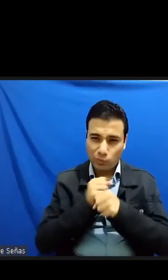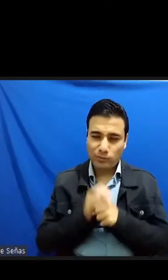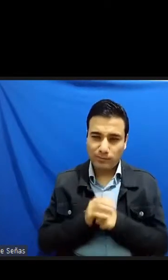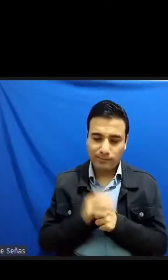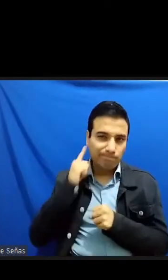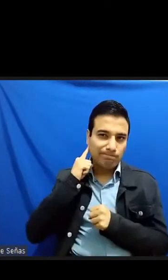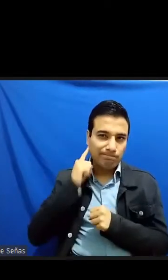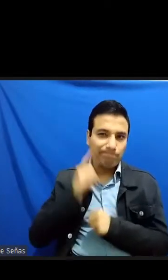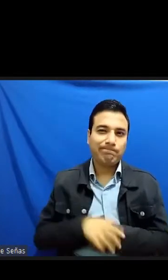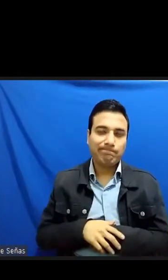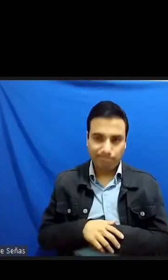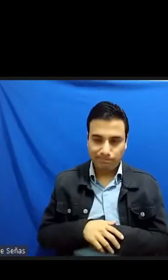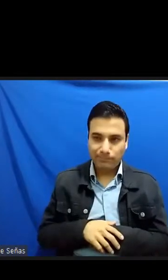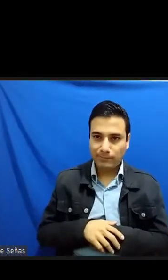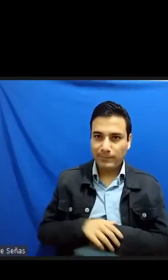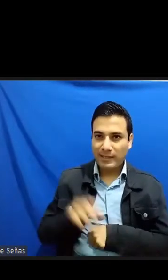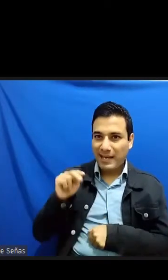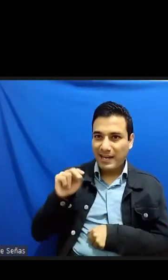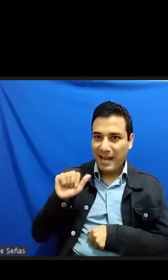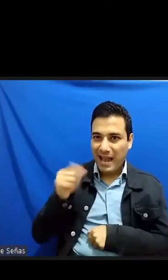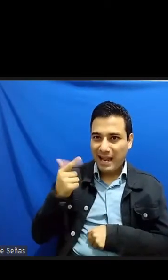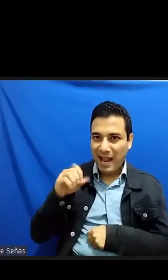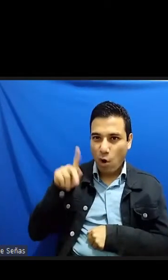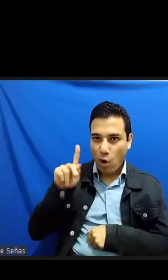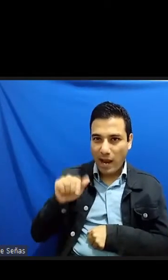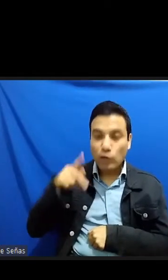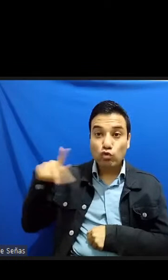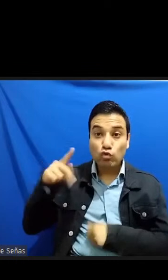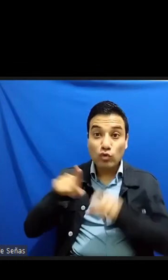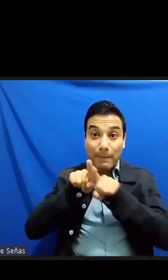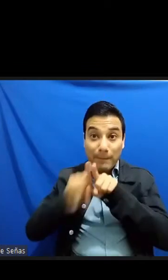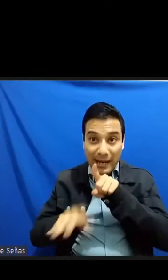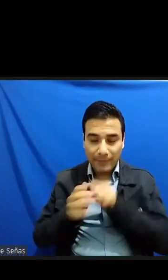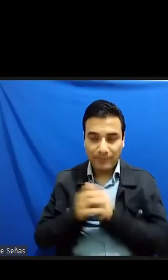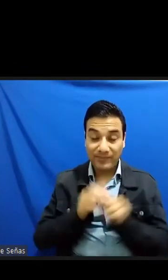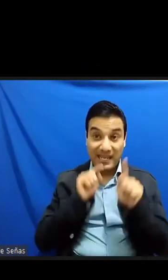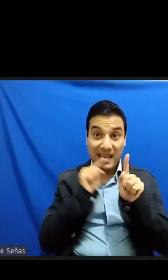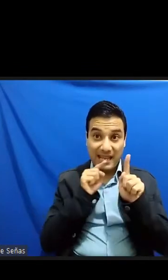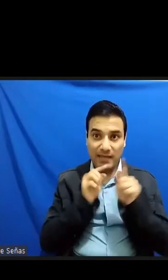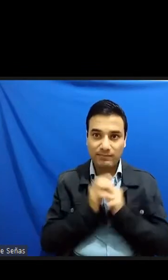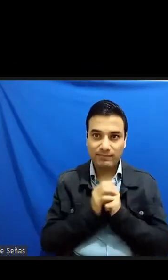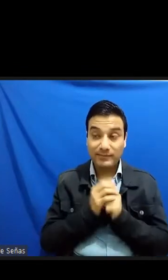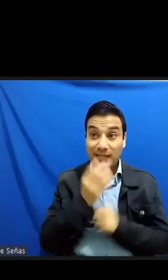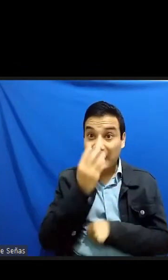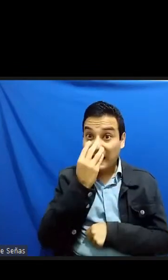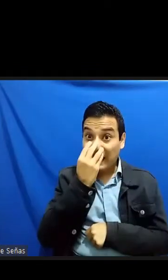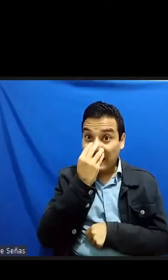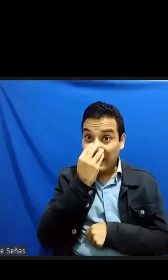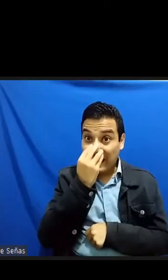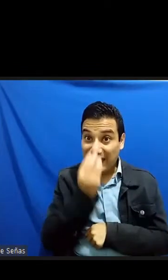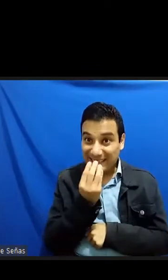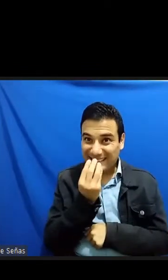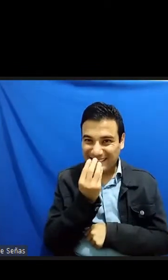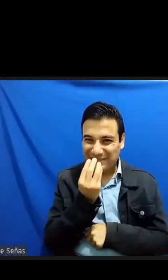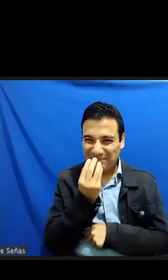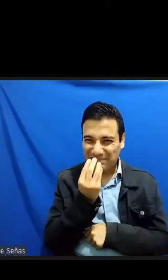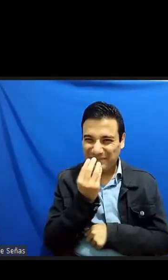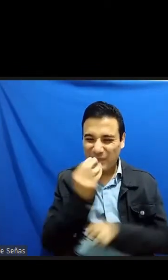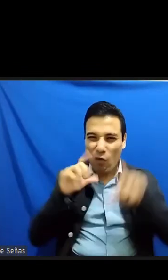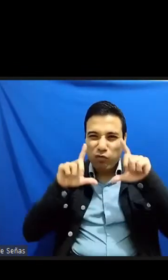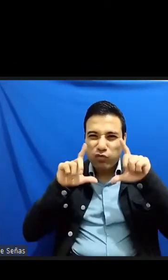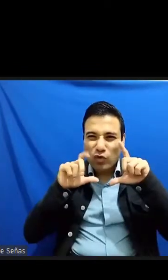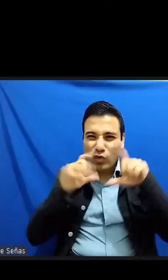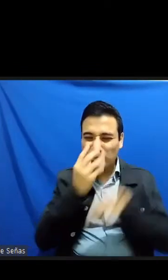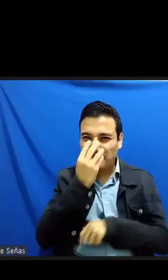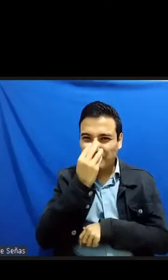la hermana de Nagaoka quien se encargó de borrar la nariz de su hermano en todas las fotos del